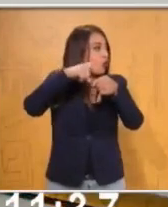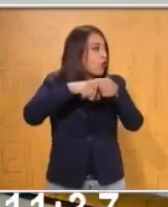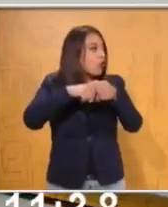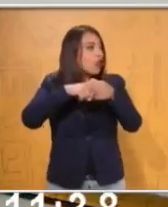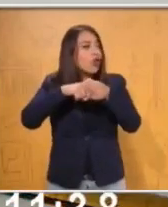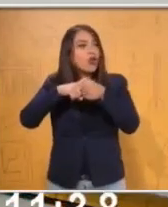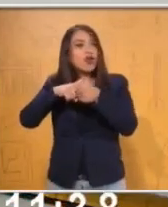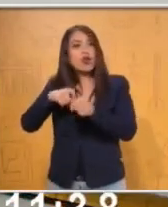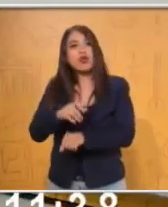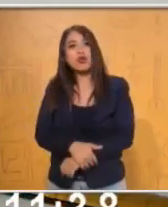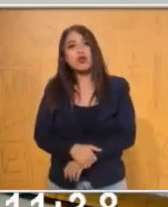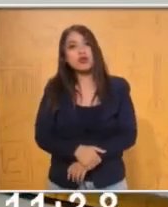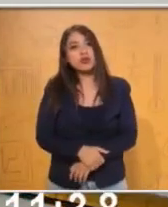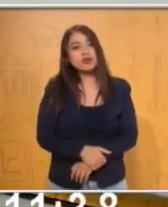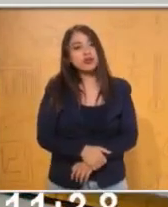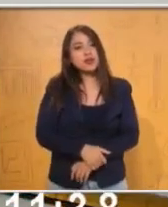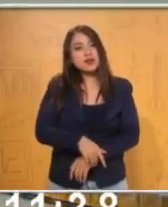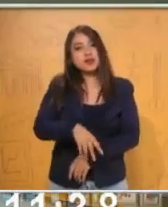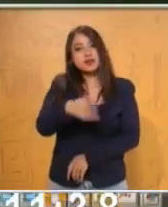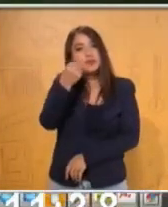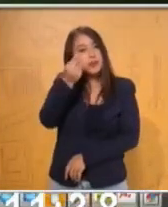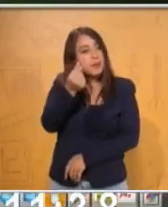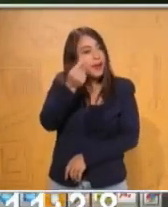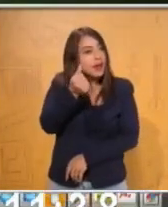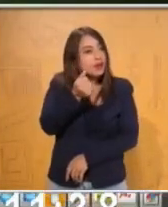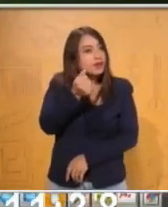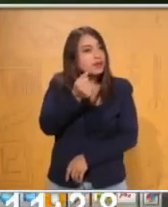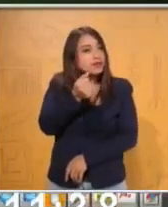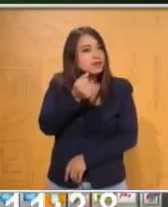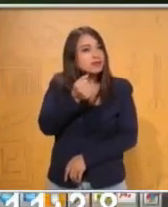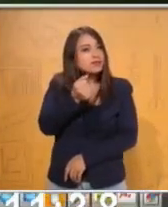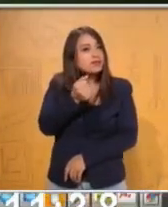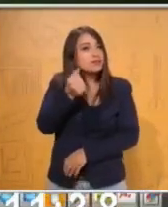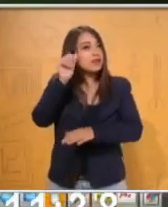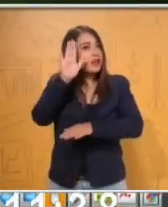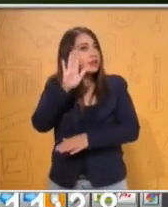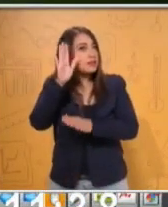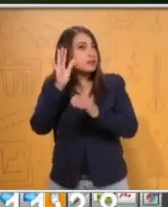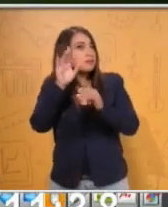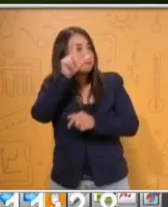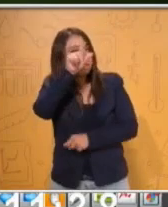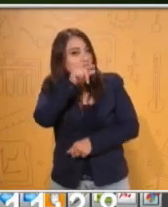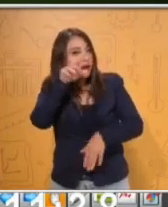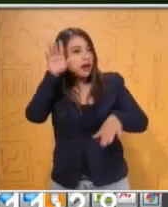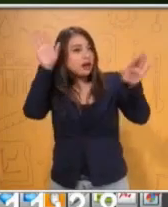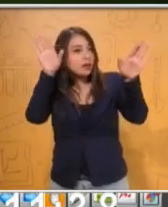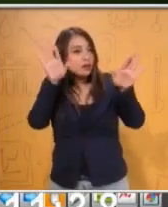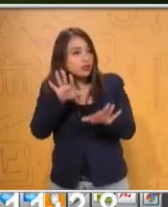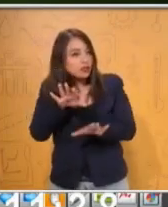Apenas que se las dio otra vez, maestro. Tu perro es pájaro de colorido y largo pico.